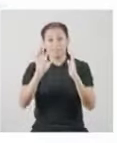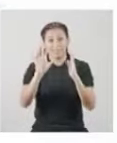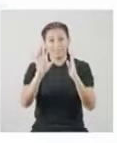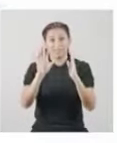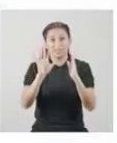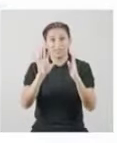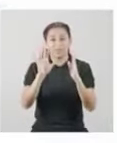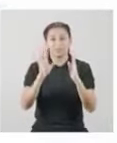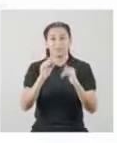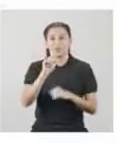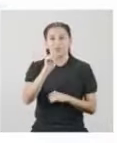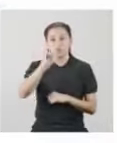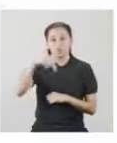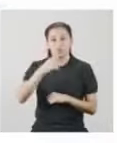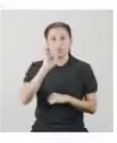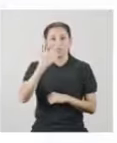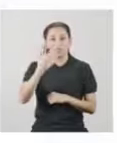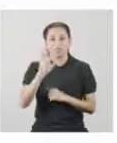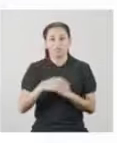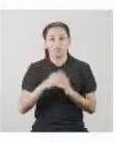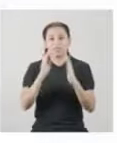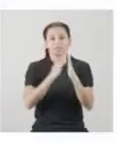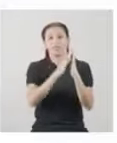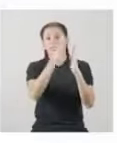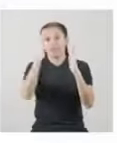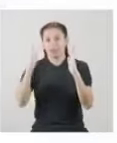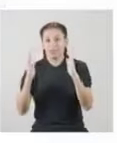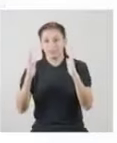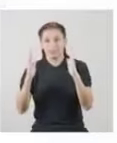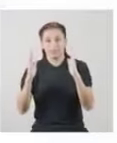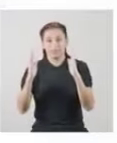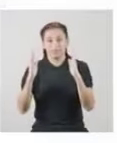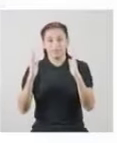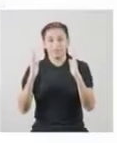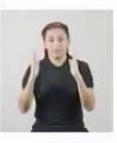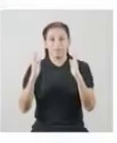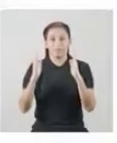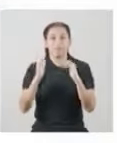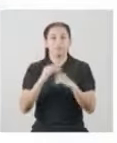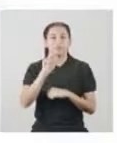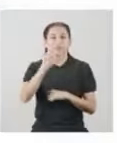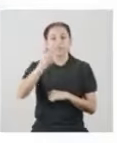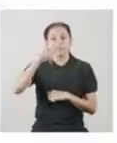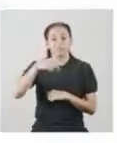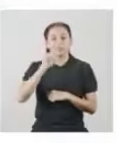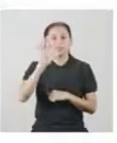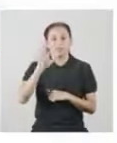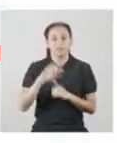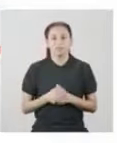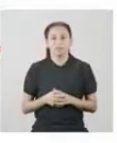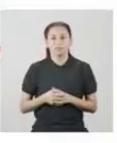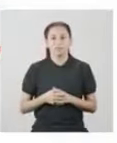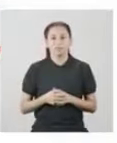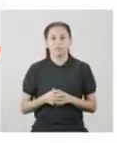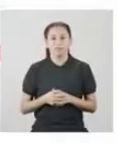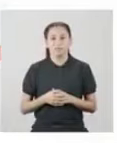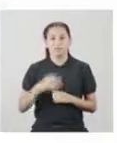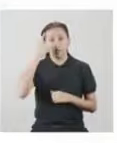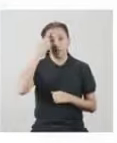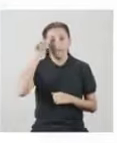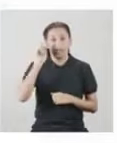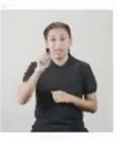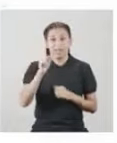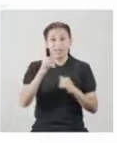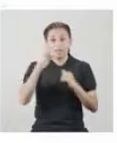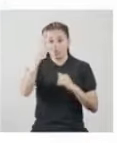distancia del quinto pez a la talla promedio es 1,5 Y la distancia del sexto pez a la talla promedio es 3,5 Ahora,